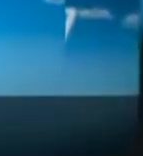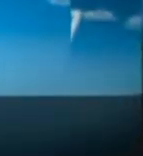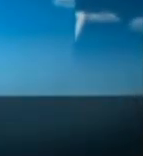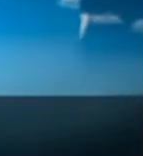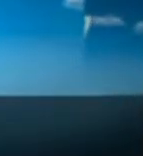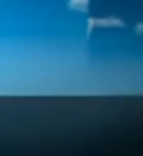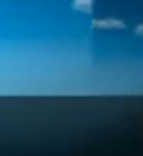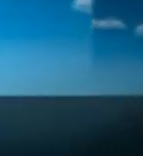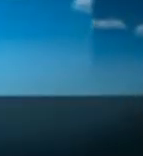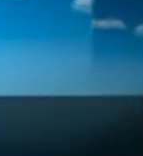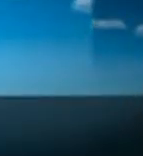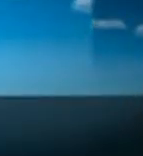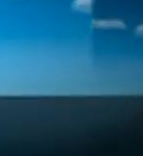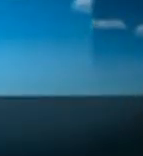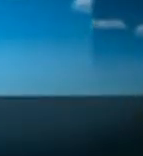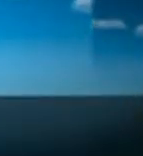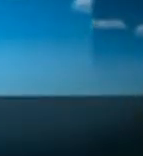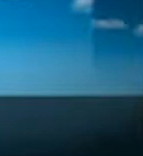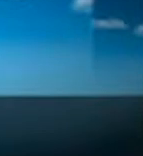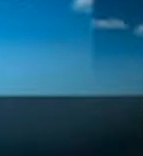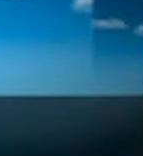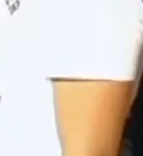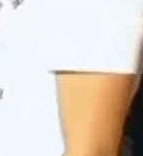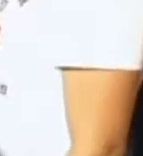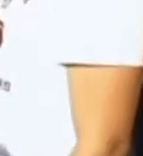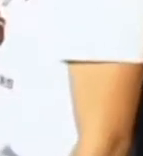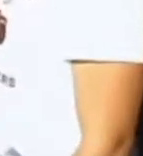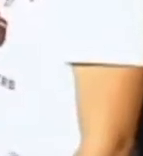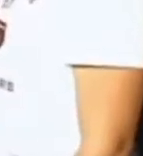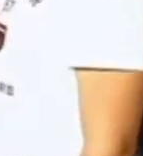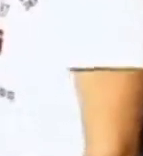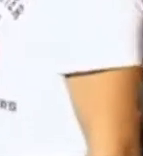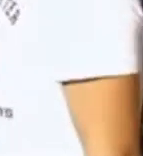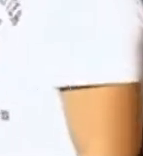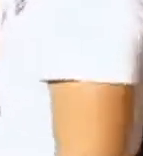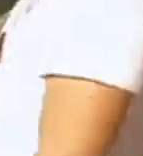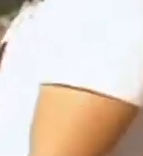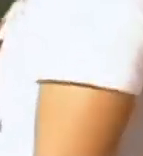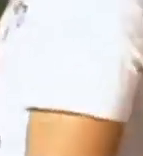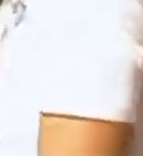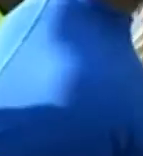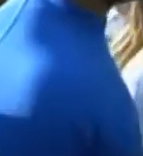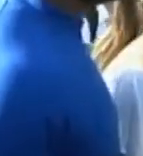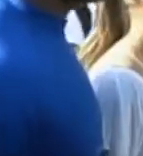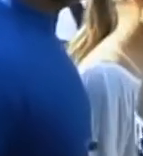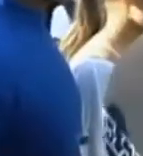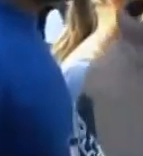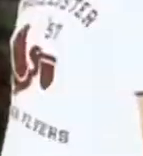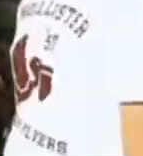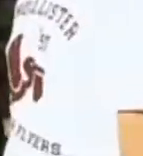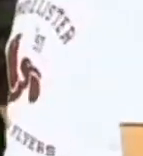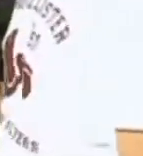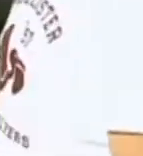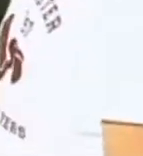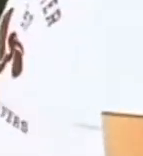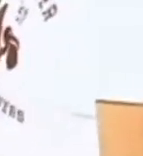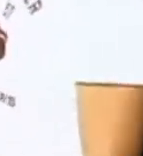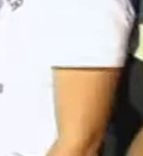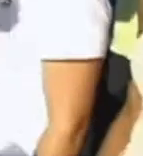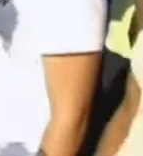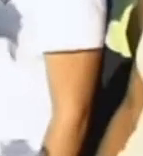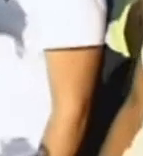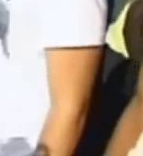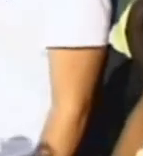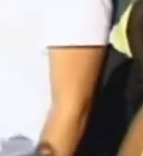operador celular o fijo en Colombia bueno caleños ve mirá prueben y comprueben que con prepago Movistar